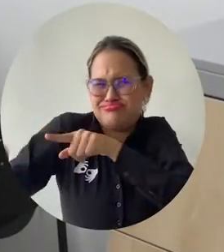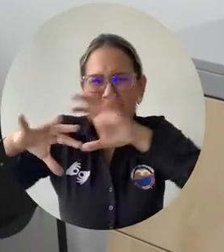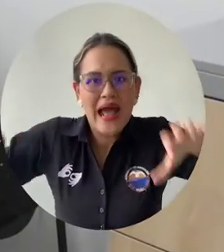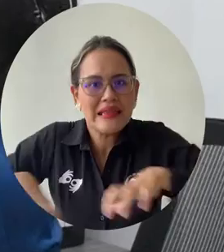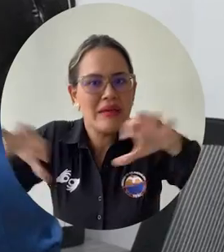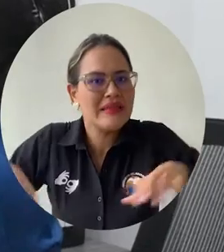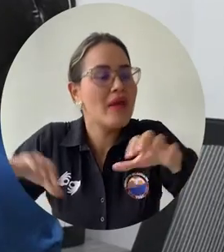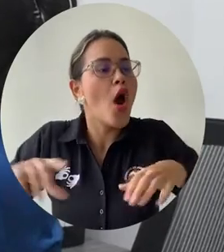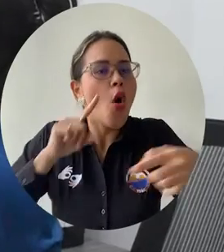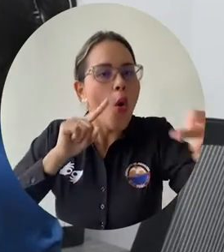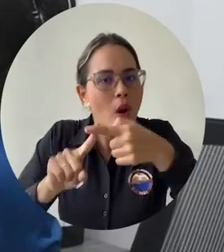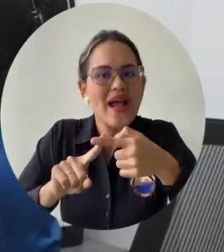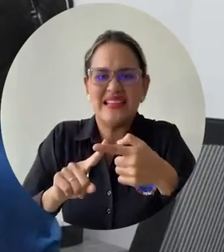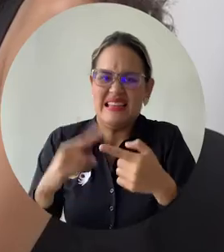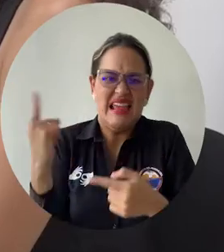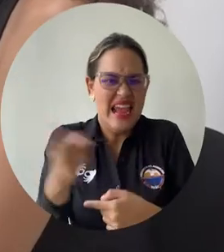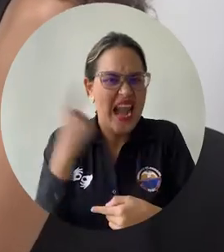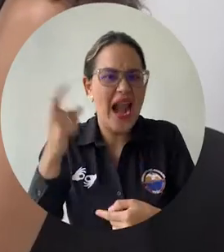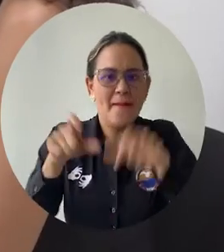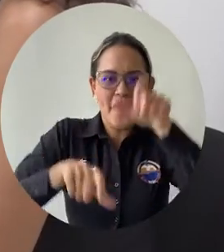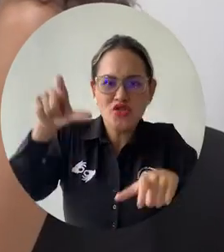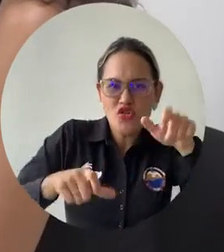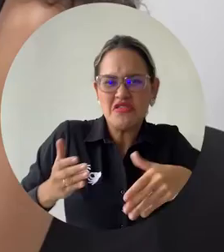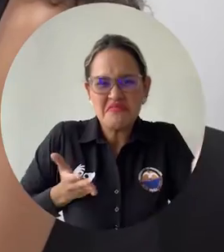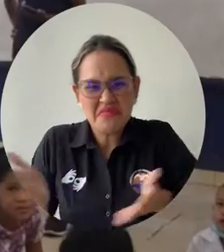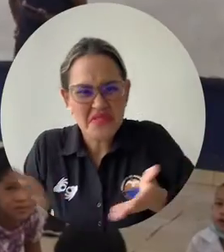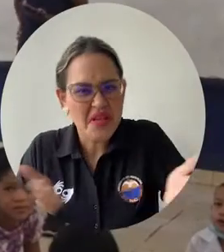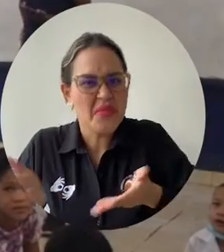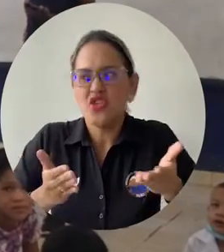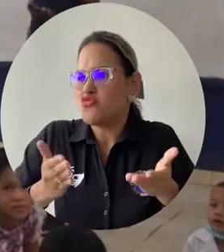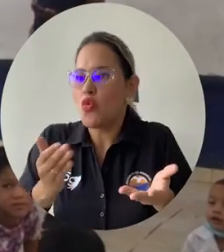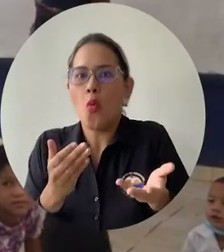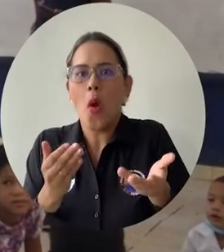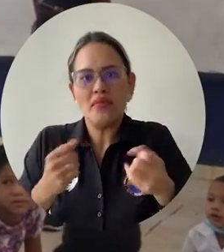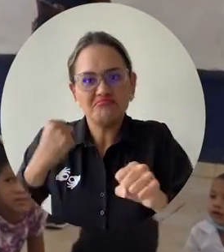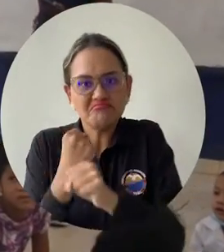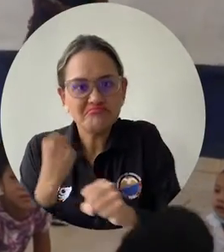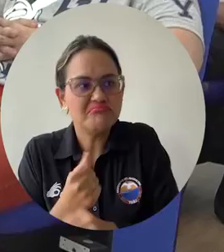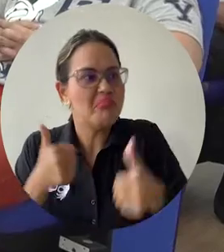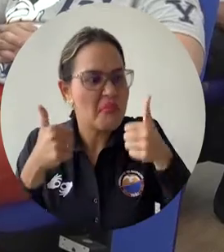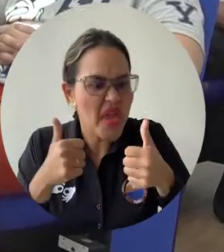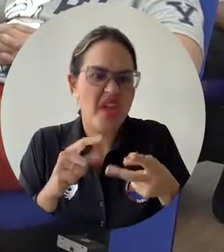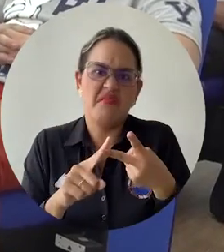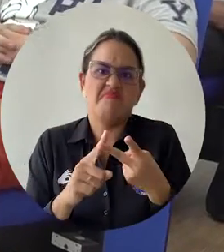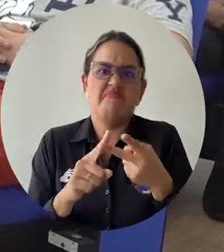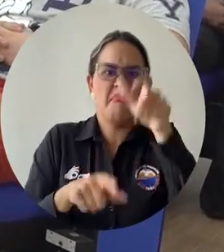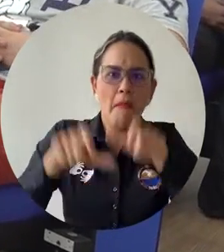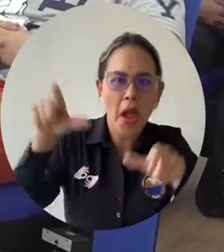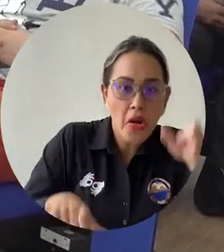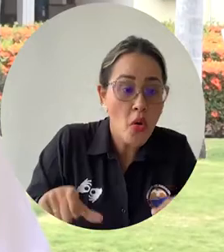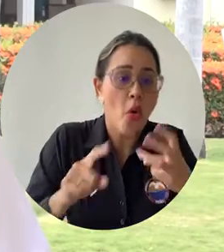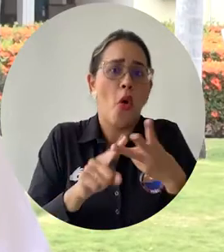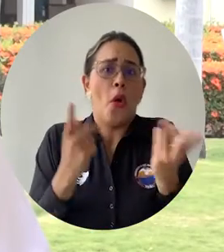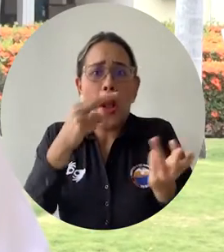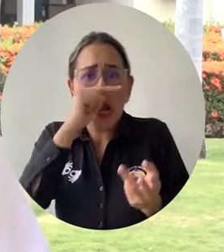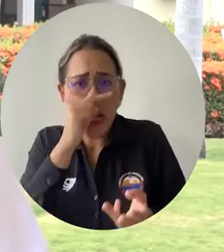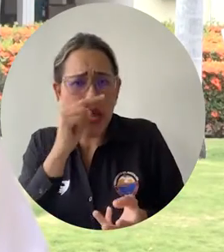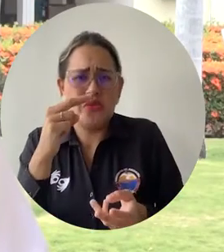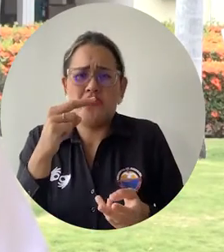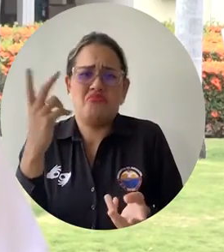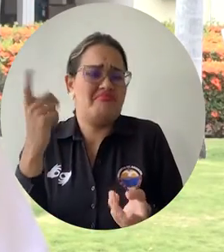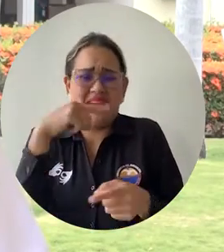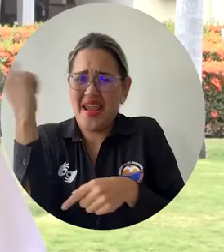demás iniciativas que también beneficiarán a servidores públicos, líderes sociales, niños y jóvenes de colegios oficiales y demás ciudadanos. Estoy muy